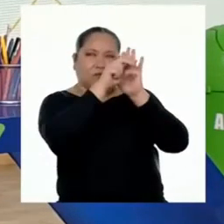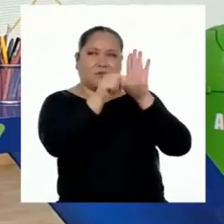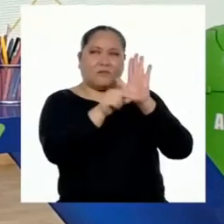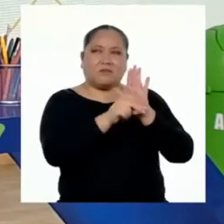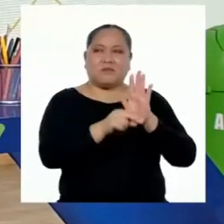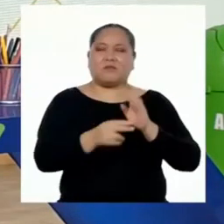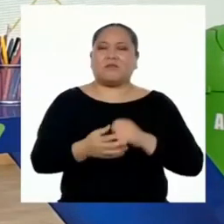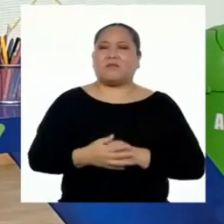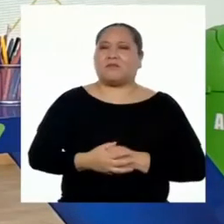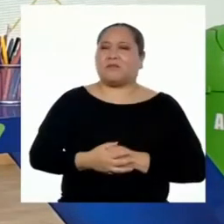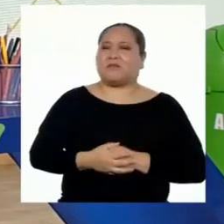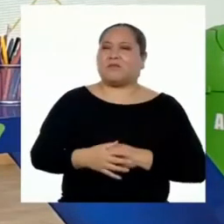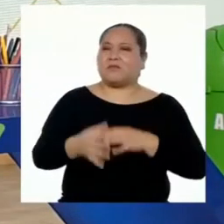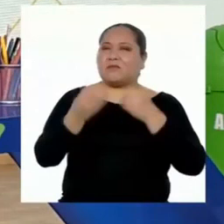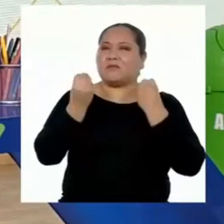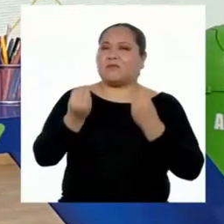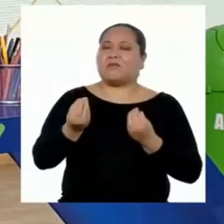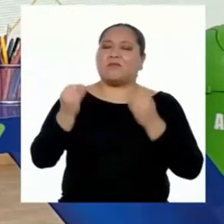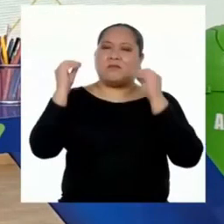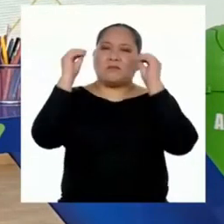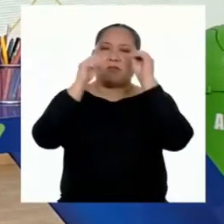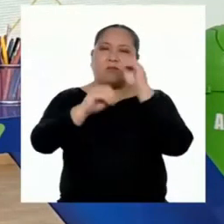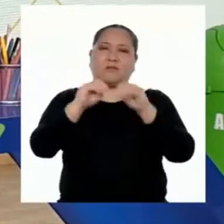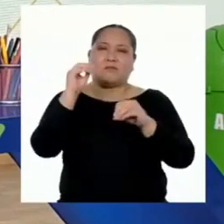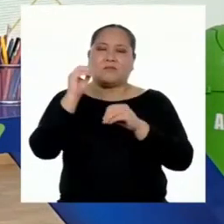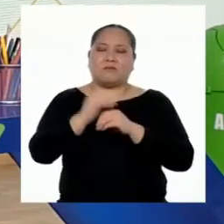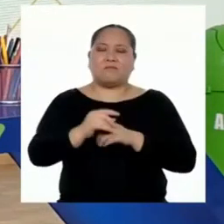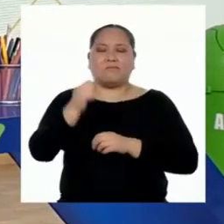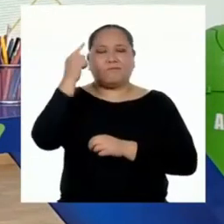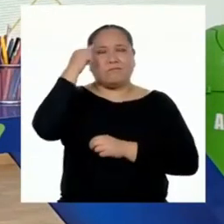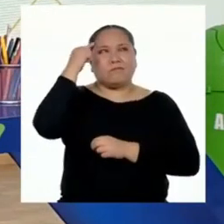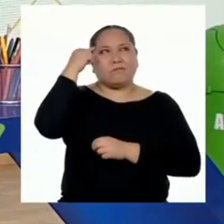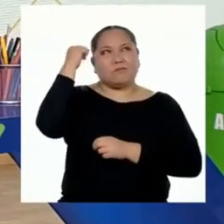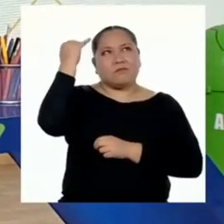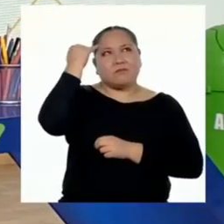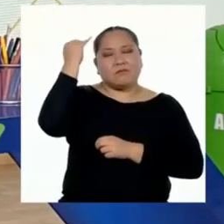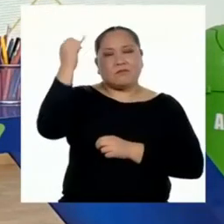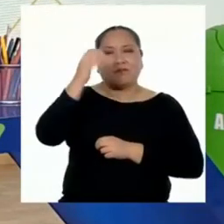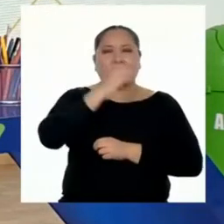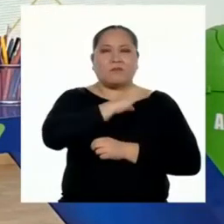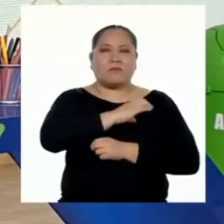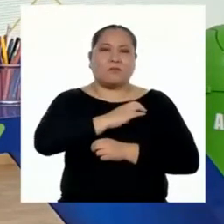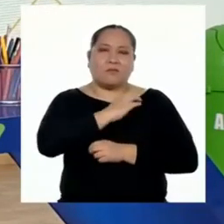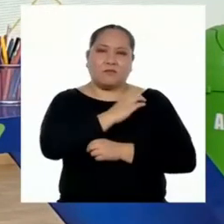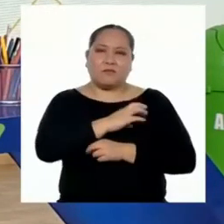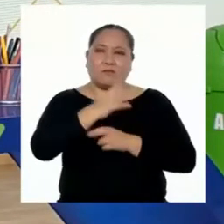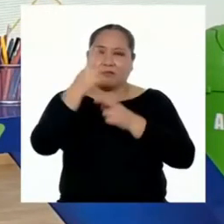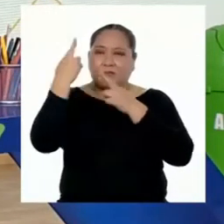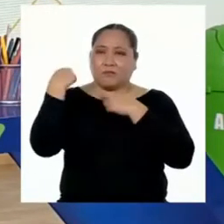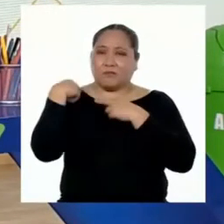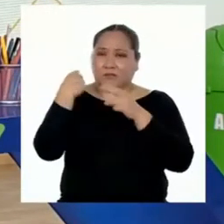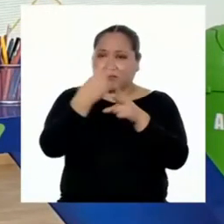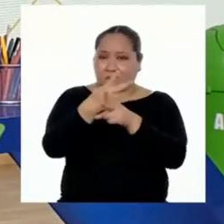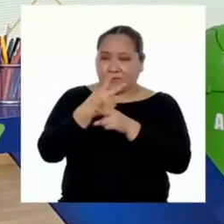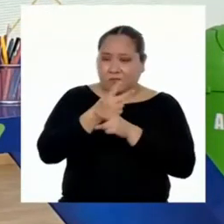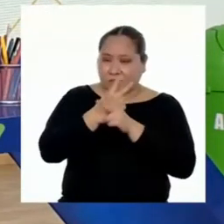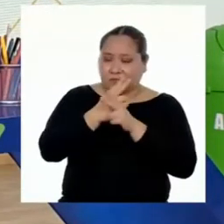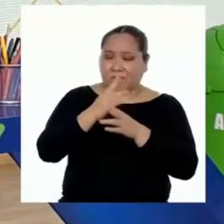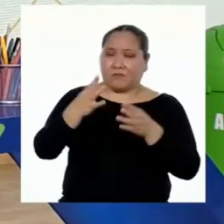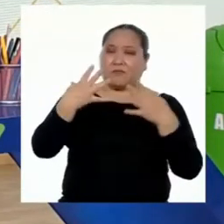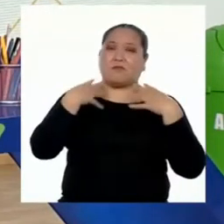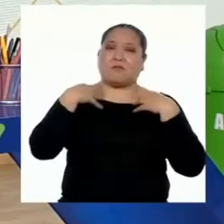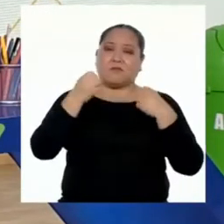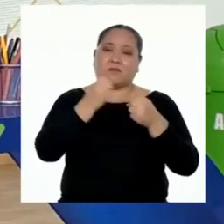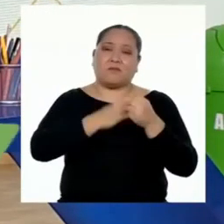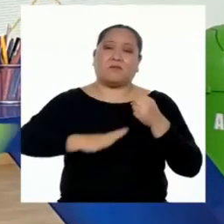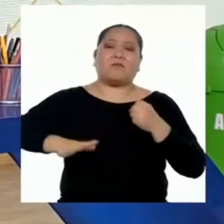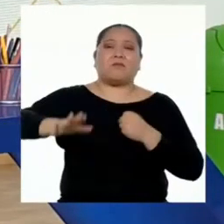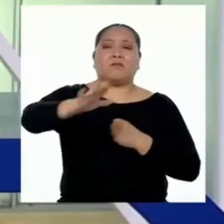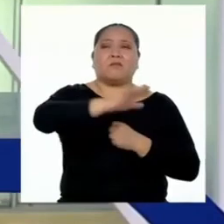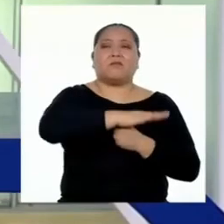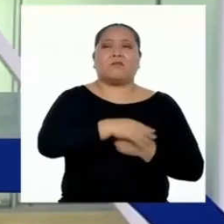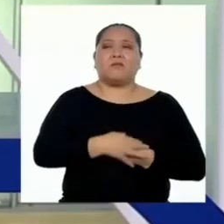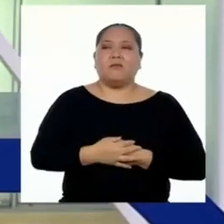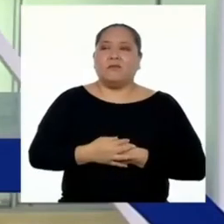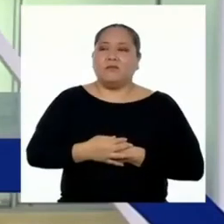¿Cómo podemos generar conciencia para que asumamos conductas responsables y cuidemos la salud de todas y todos?